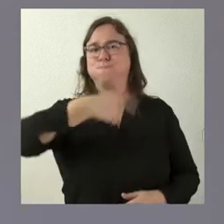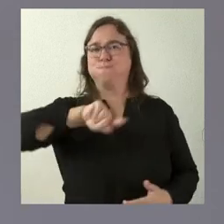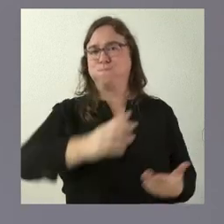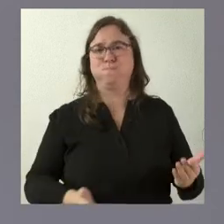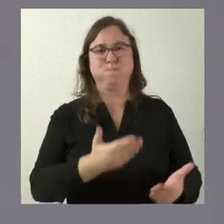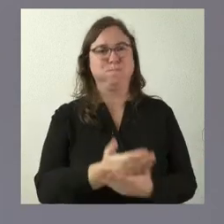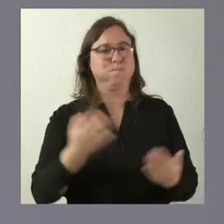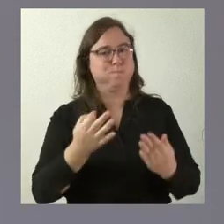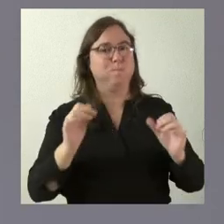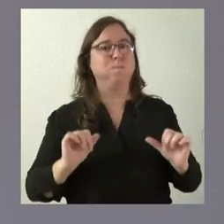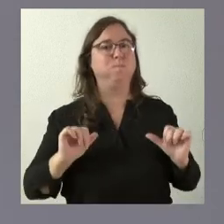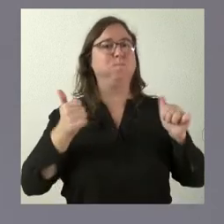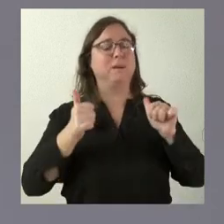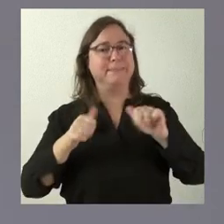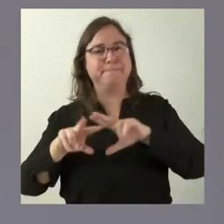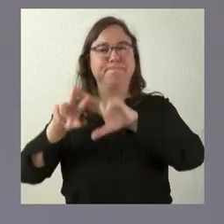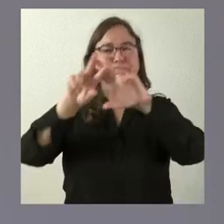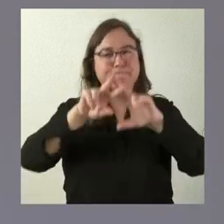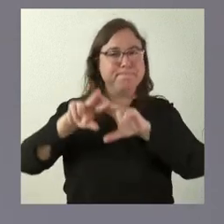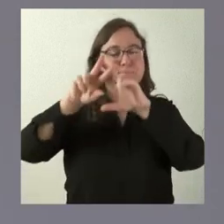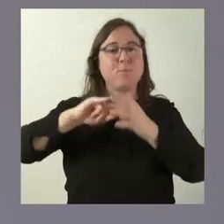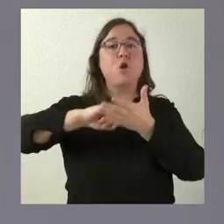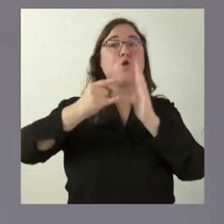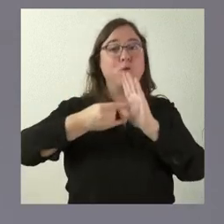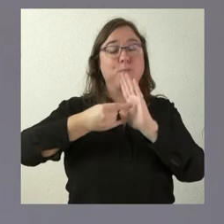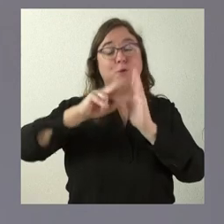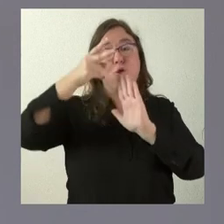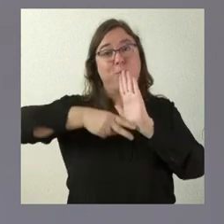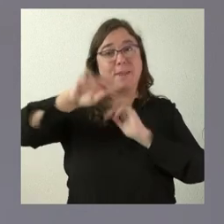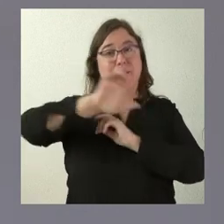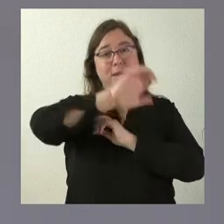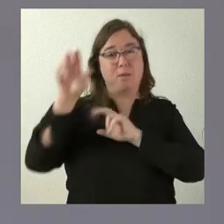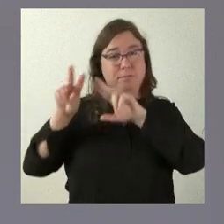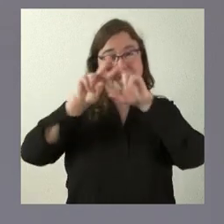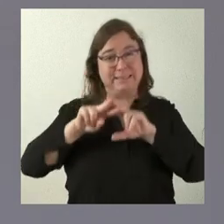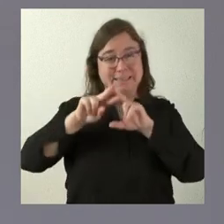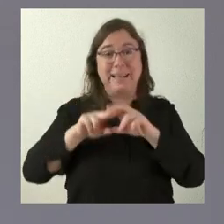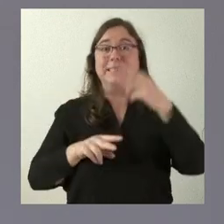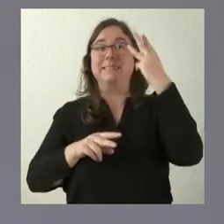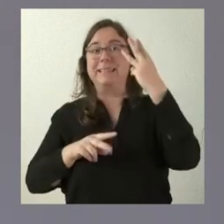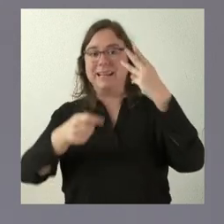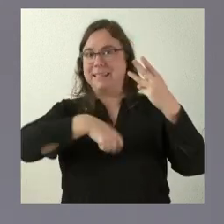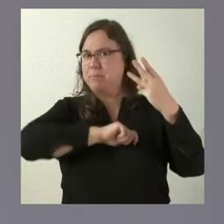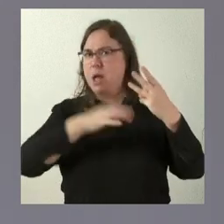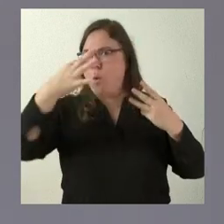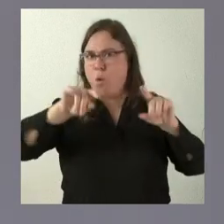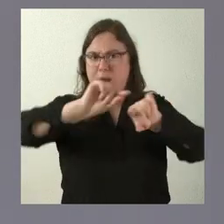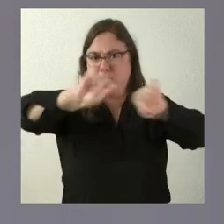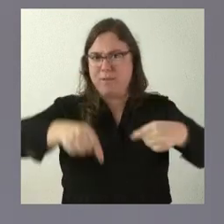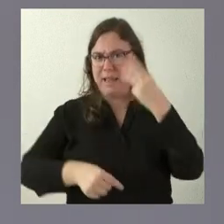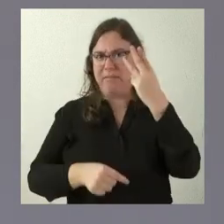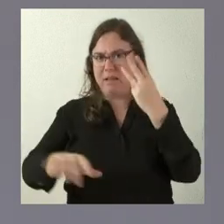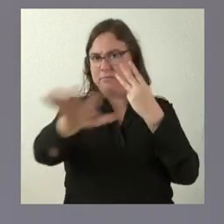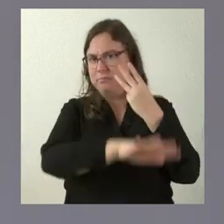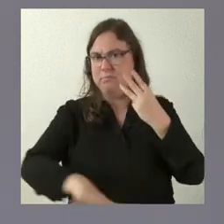inicialmente la primera exploración de la normativa europea hacia las tres únicas provincias de España que reúnen esas condiciones,